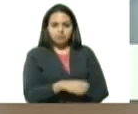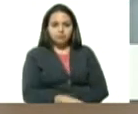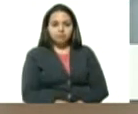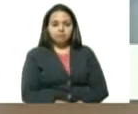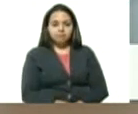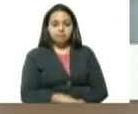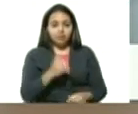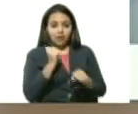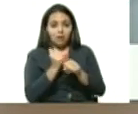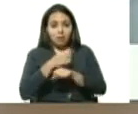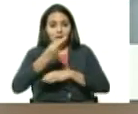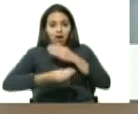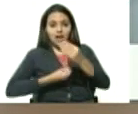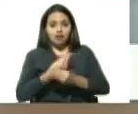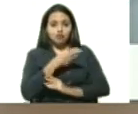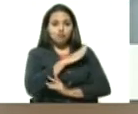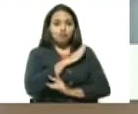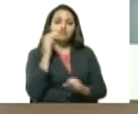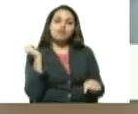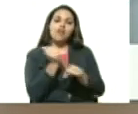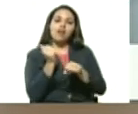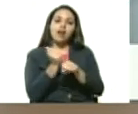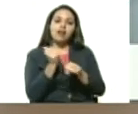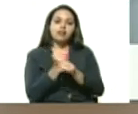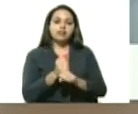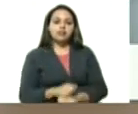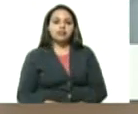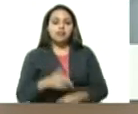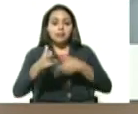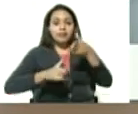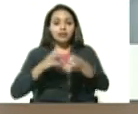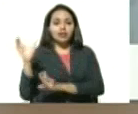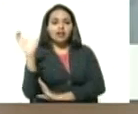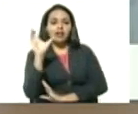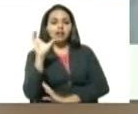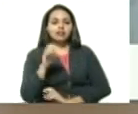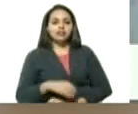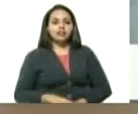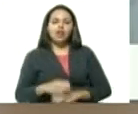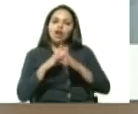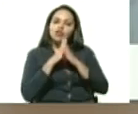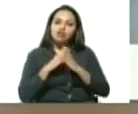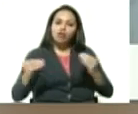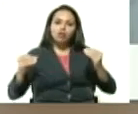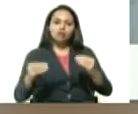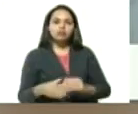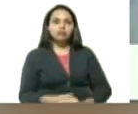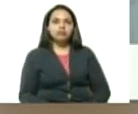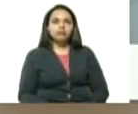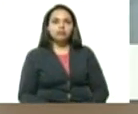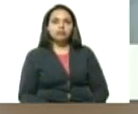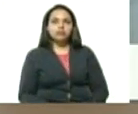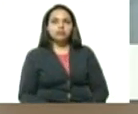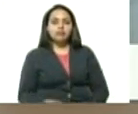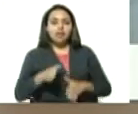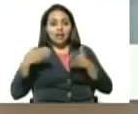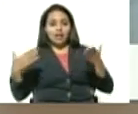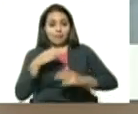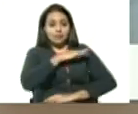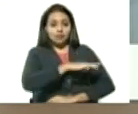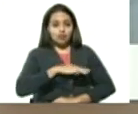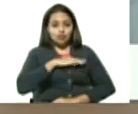Creación de los trabajadores y las trabajadoras del Metro de Caracas, todo esto, la gran misión